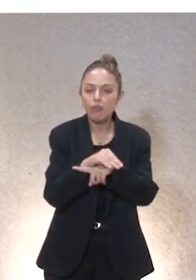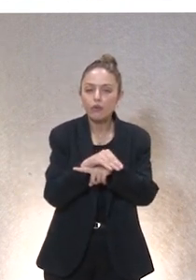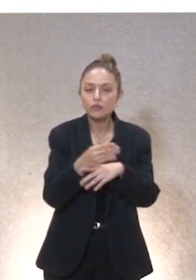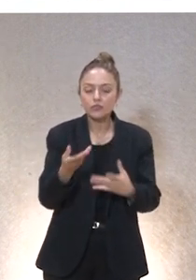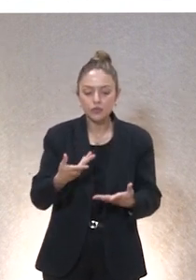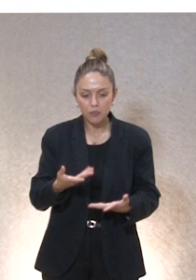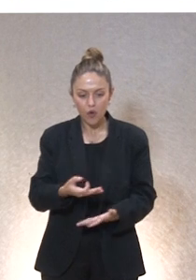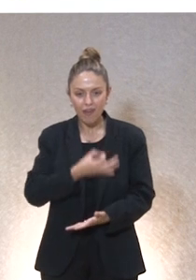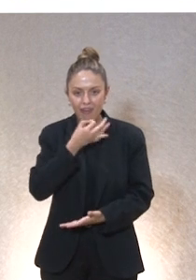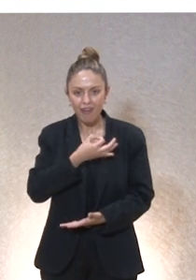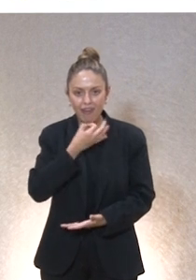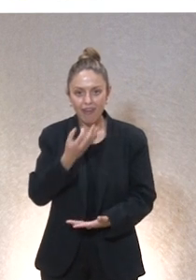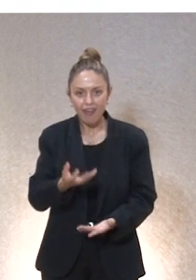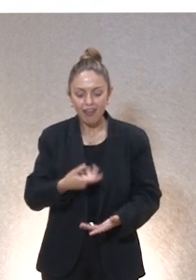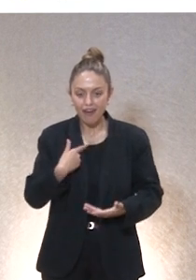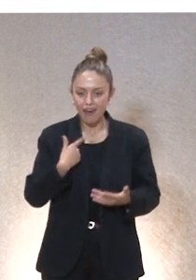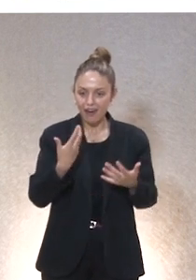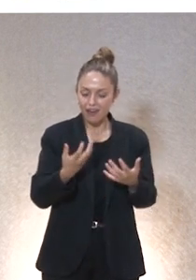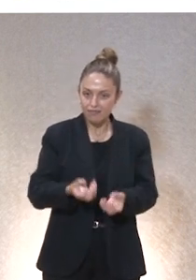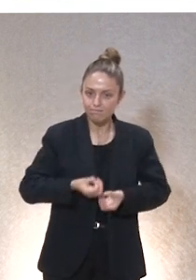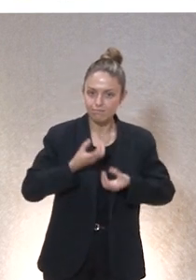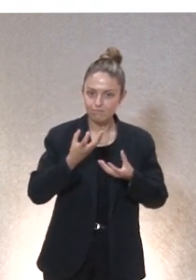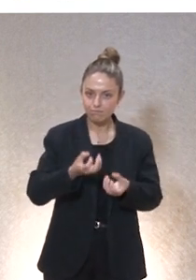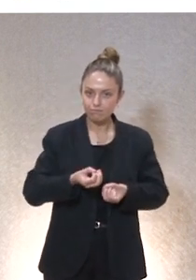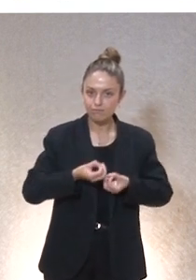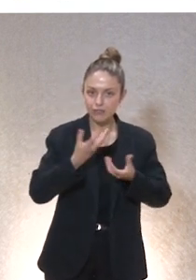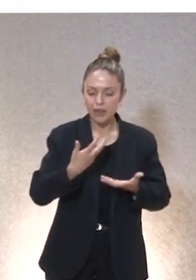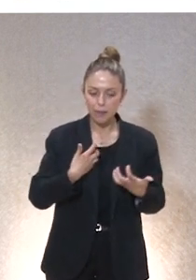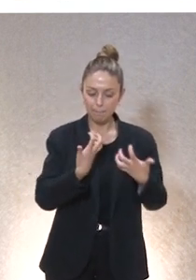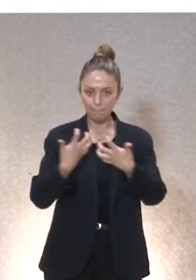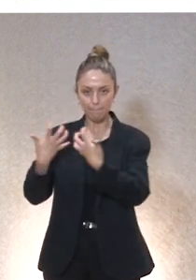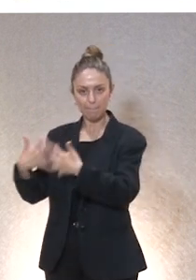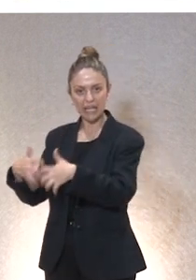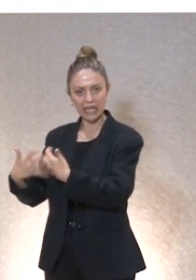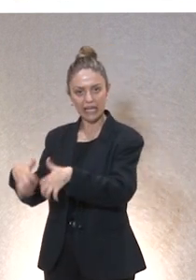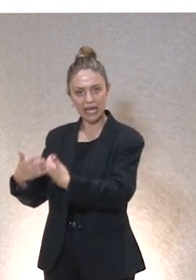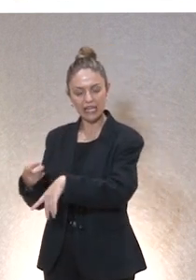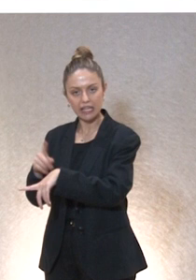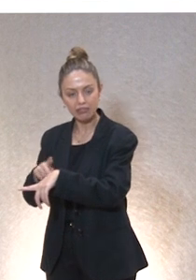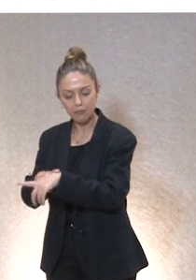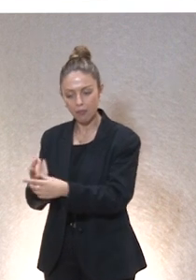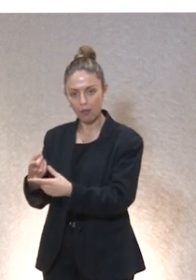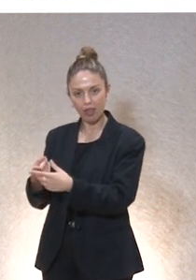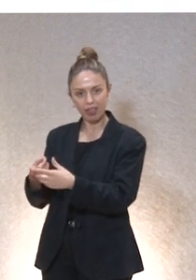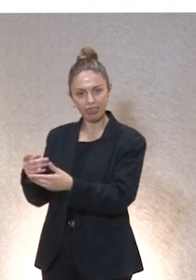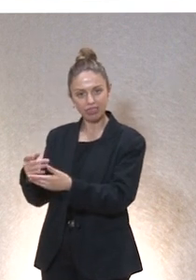narrado, un tiempo relatado, no es el tiempo de la mecánica, no es el tiempo de la física y por lo tanto cuando